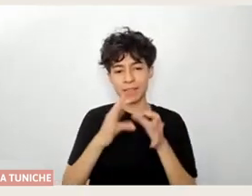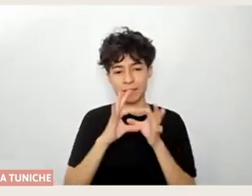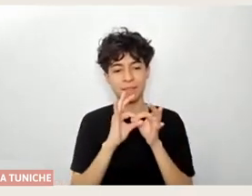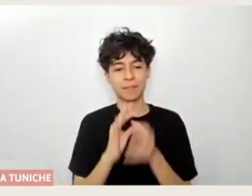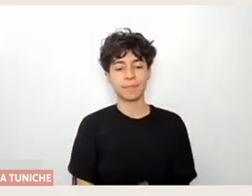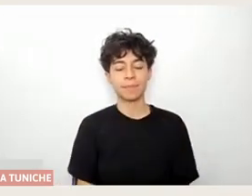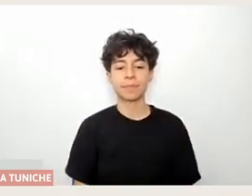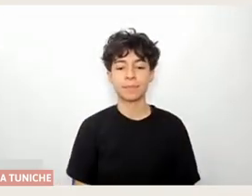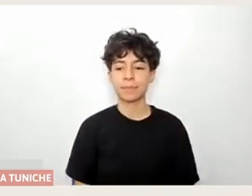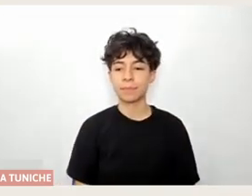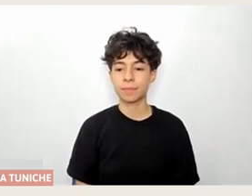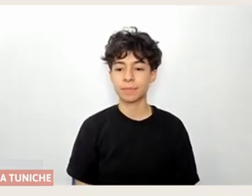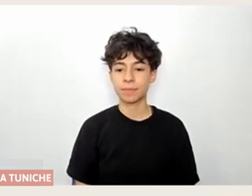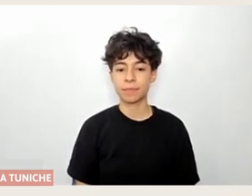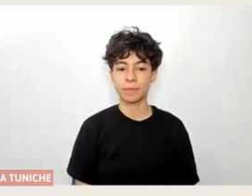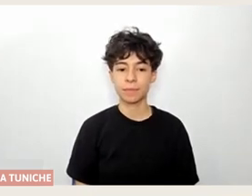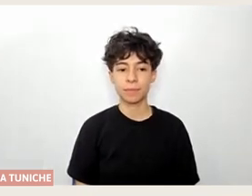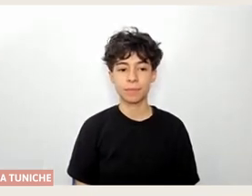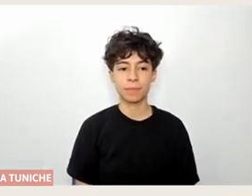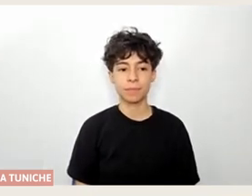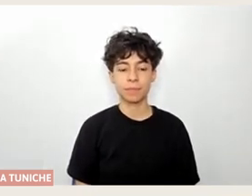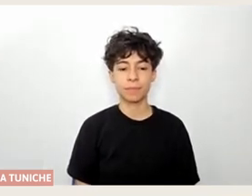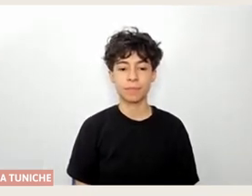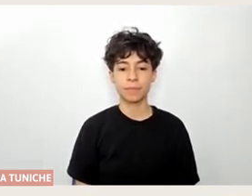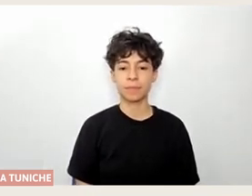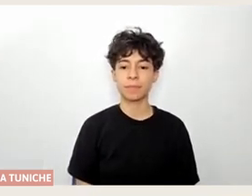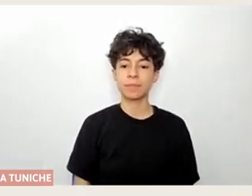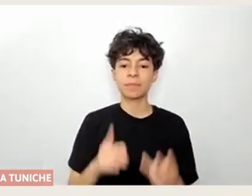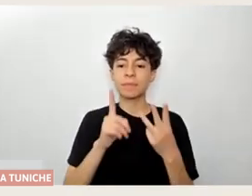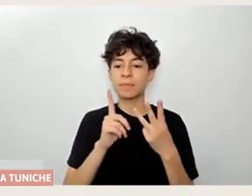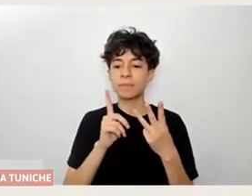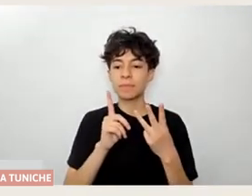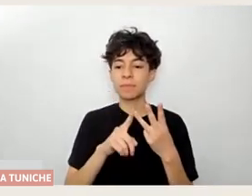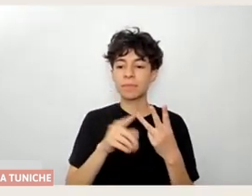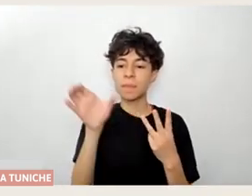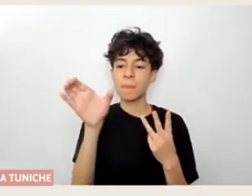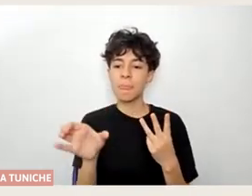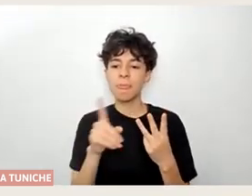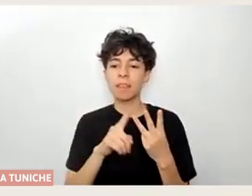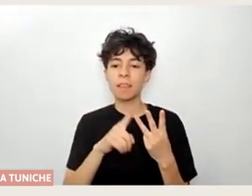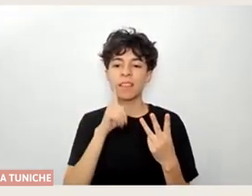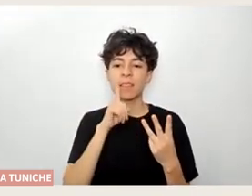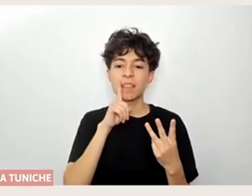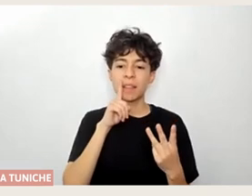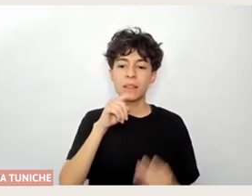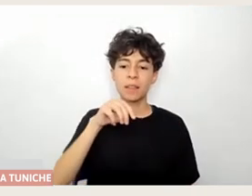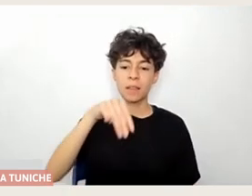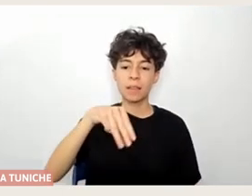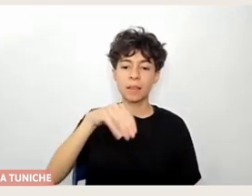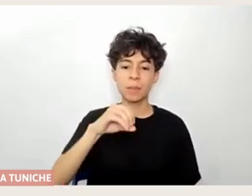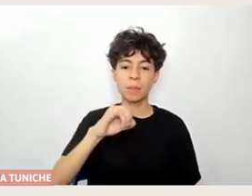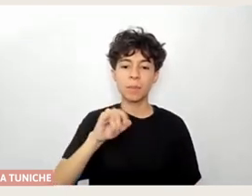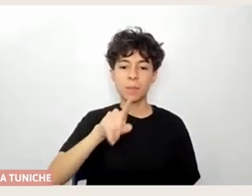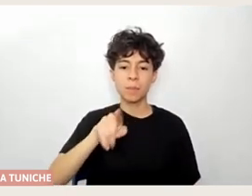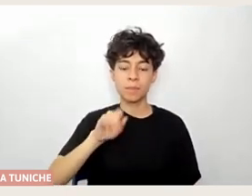Vamos a pasar entonces a presentar a nuestro siguiente panelista. Su nombre es Moisés García Rojas, el realizador